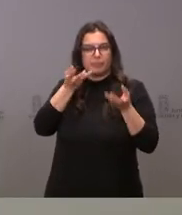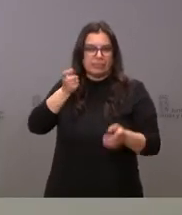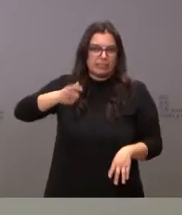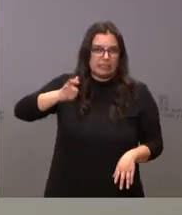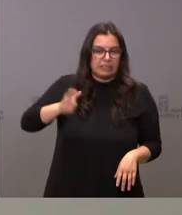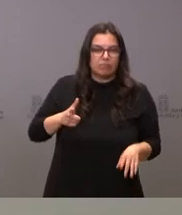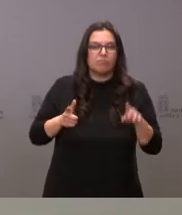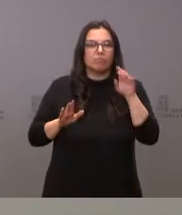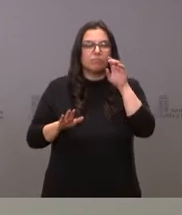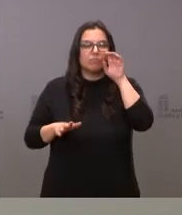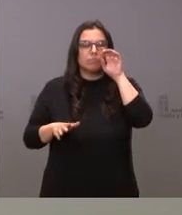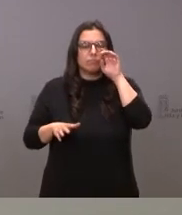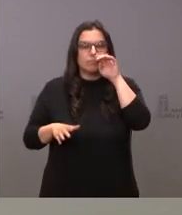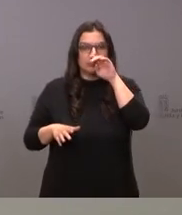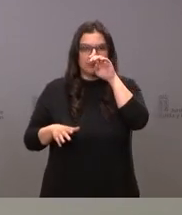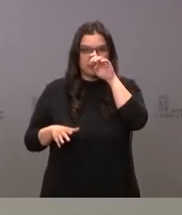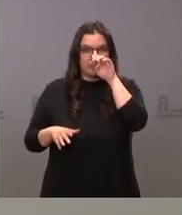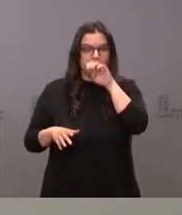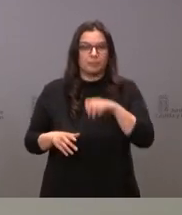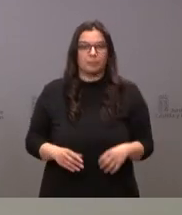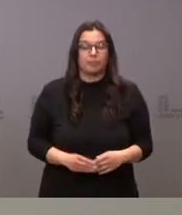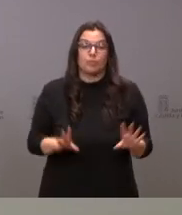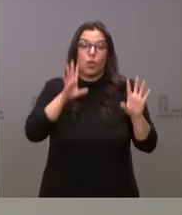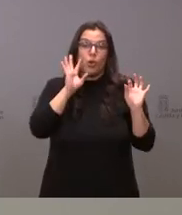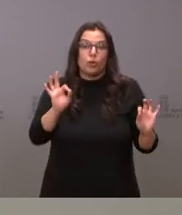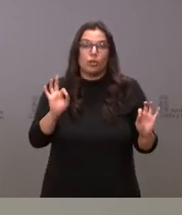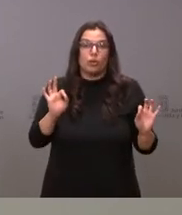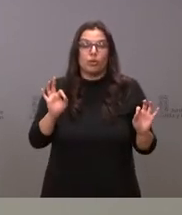regularidad, pero que, lógicamente,